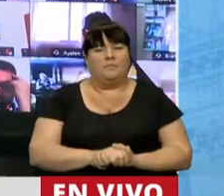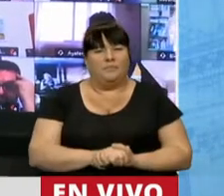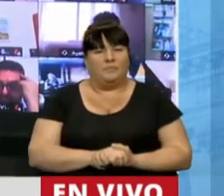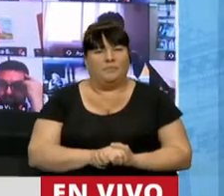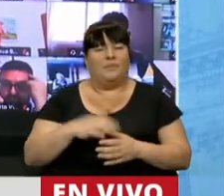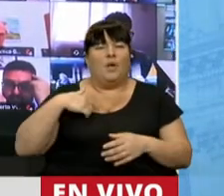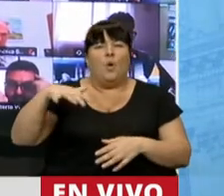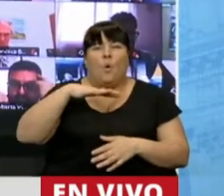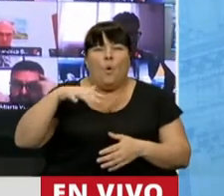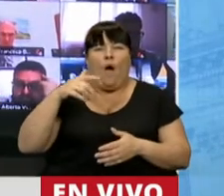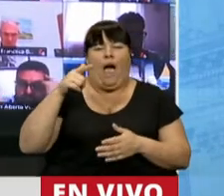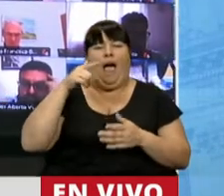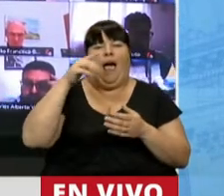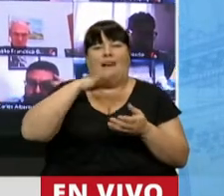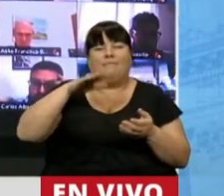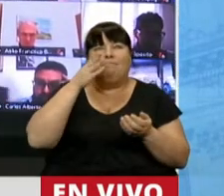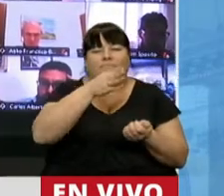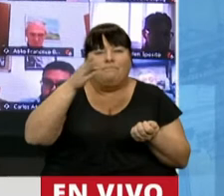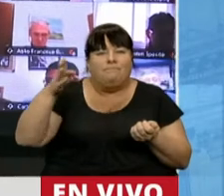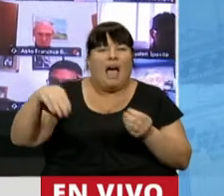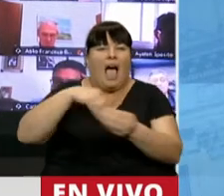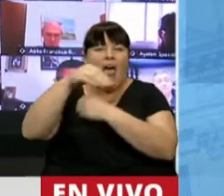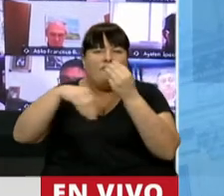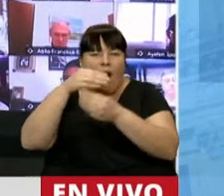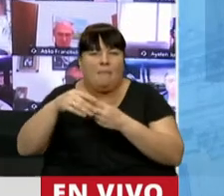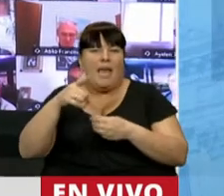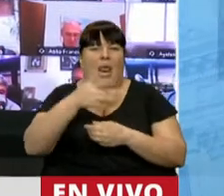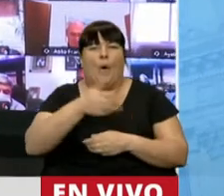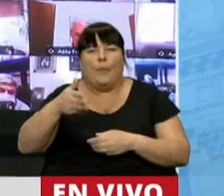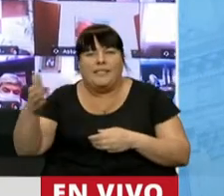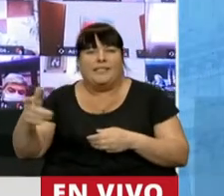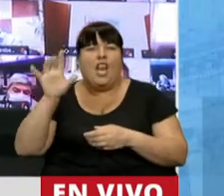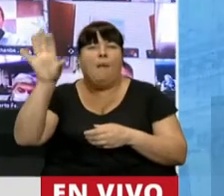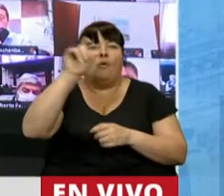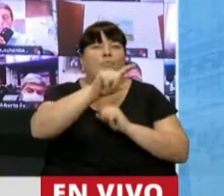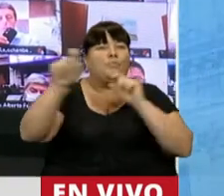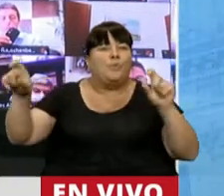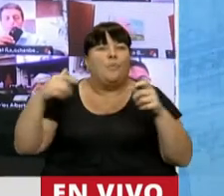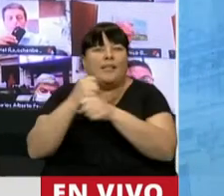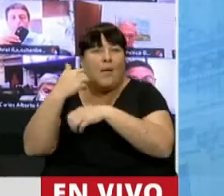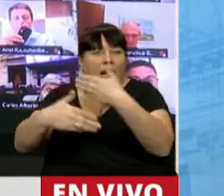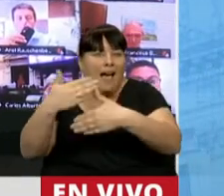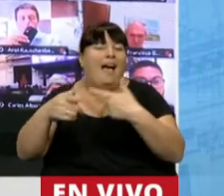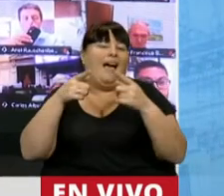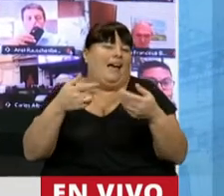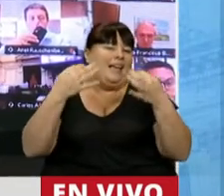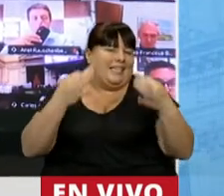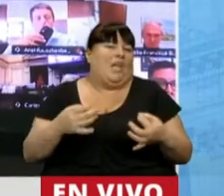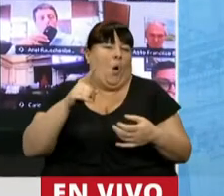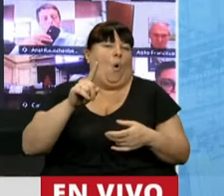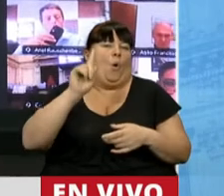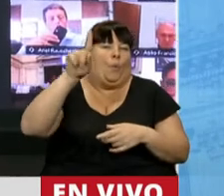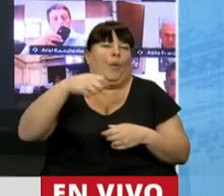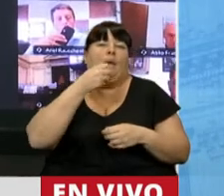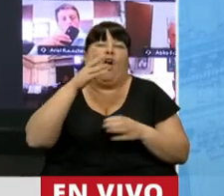en nuestros territorios, visitando cada familia, cada vecino de cada provincia, seguramente van a surgir las